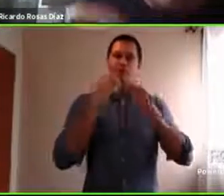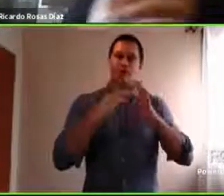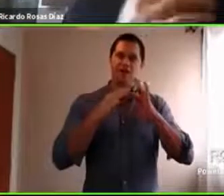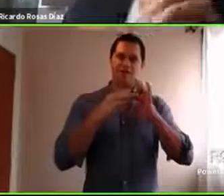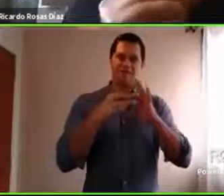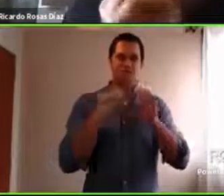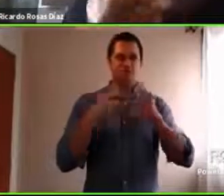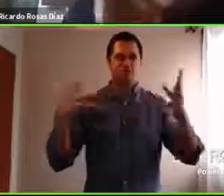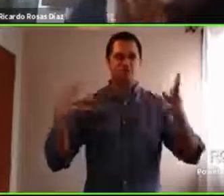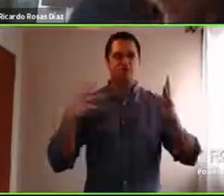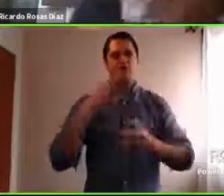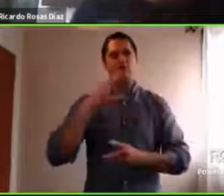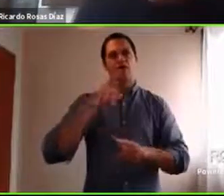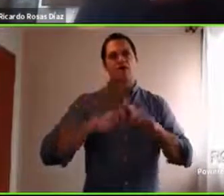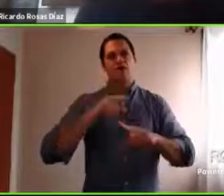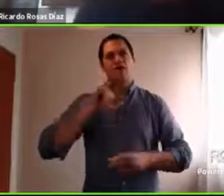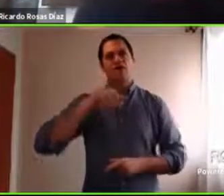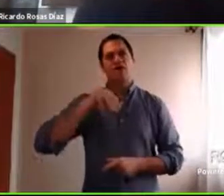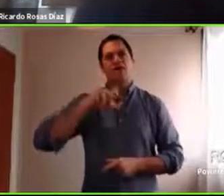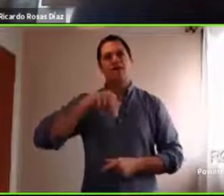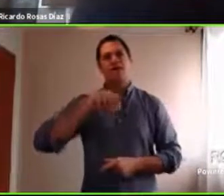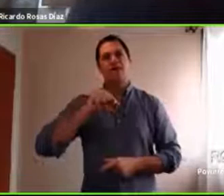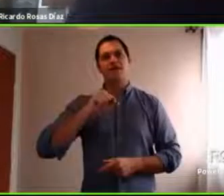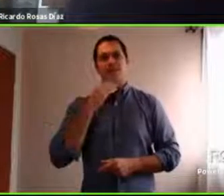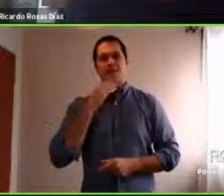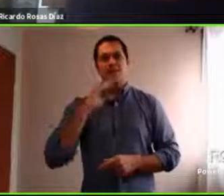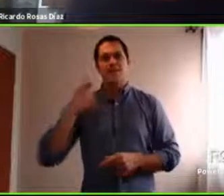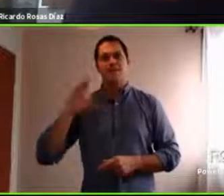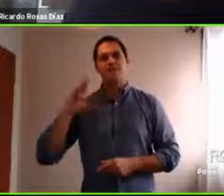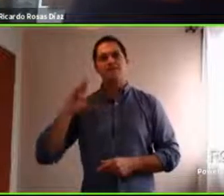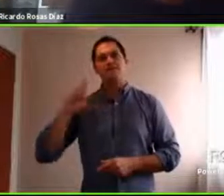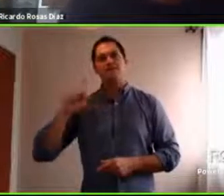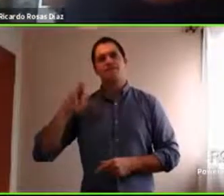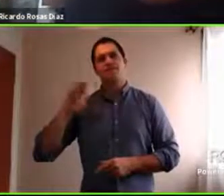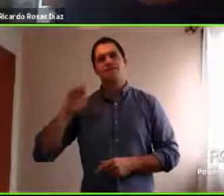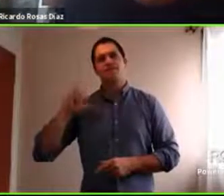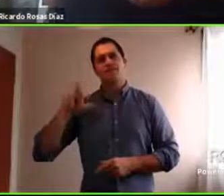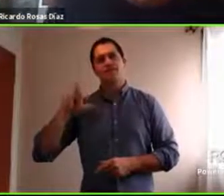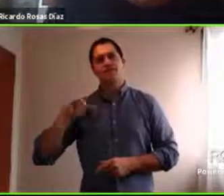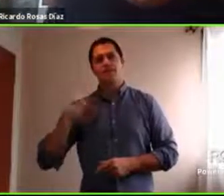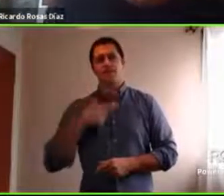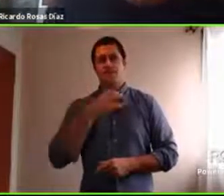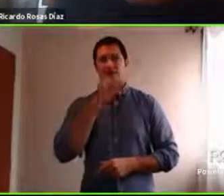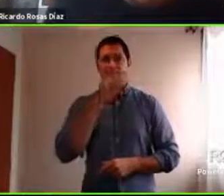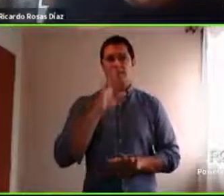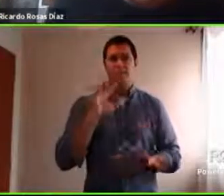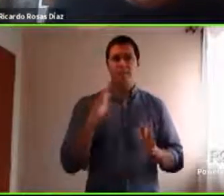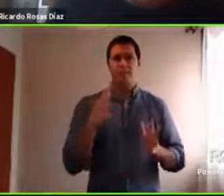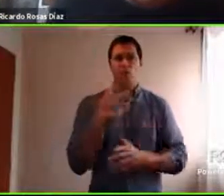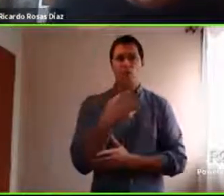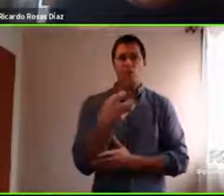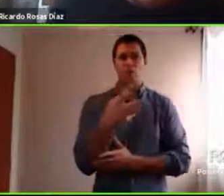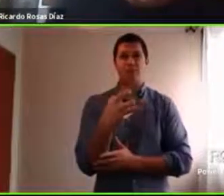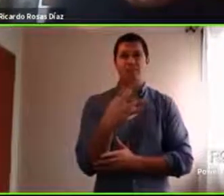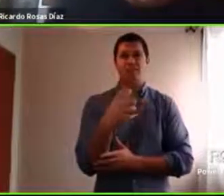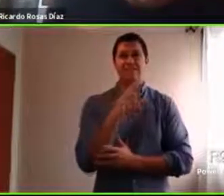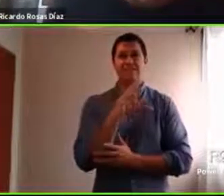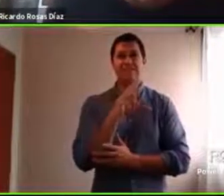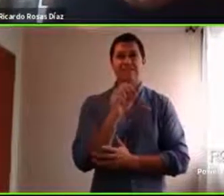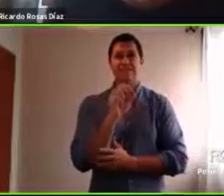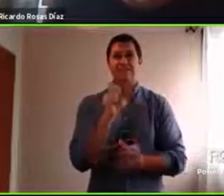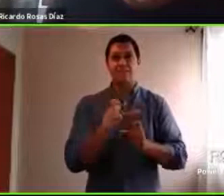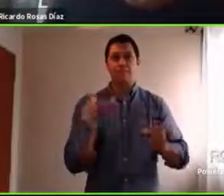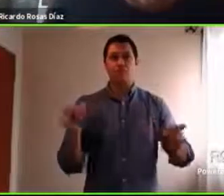excelente webinar creo que realmente llegamos a las 470 personas así que estuvo realmente muy exitoso